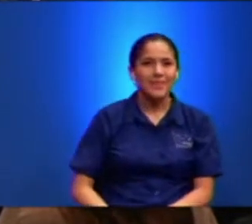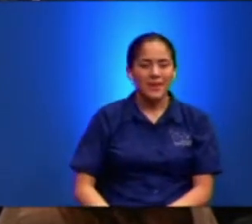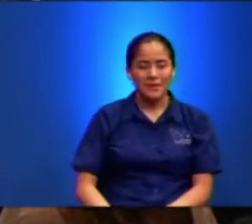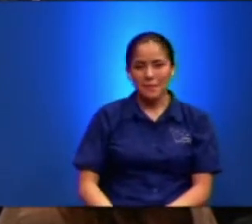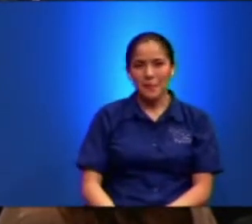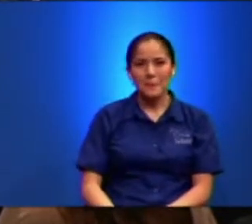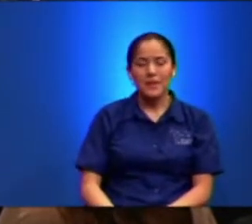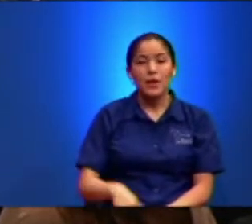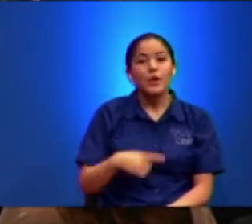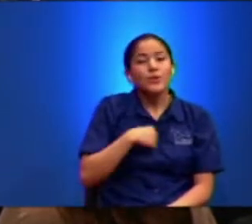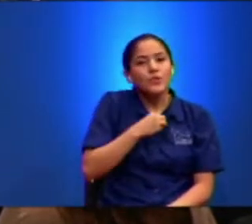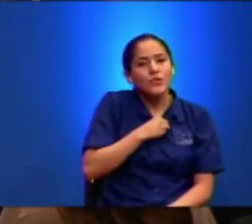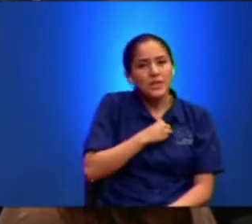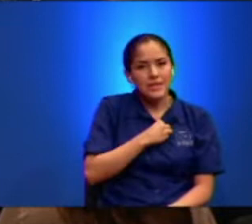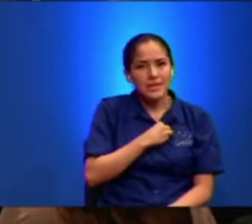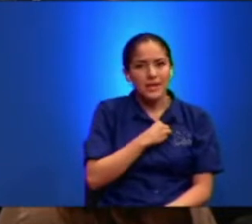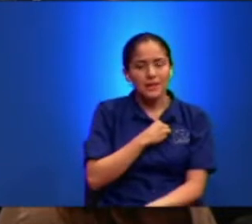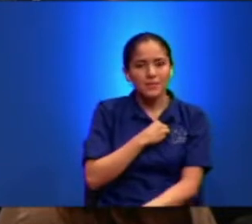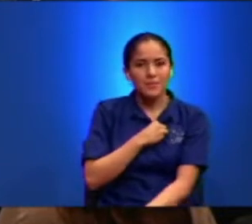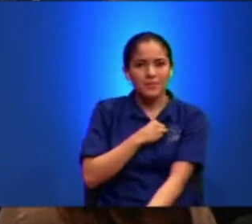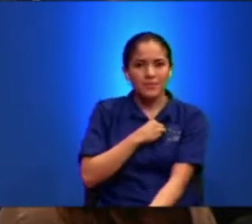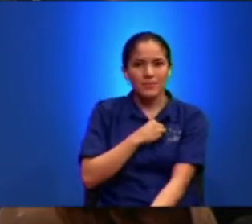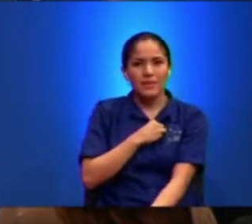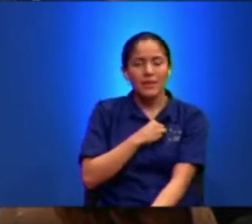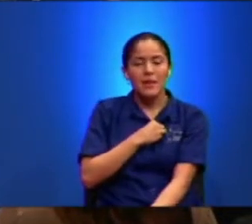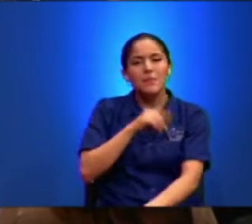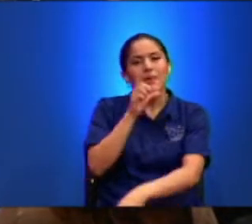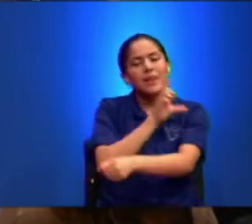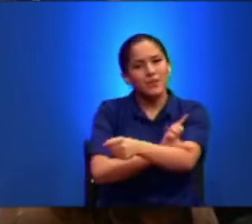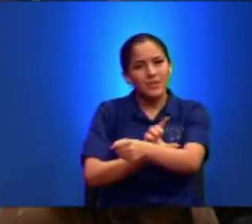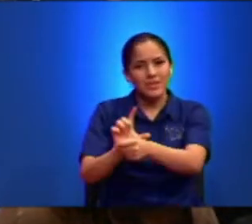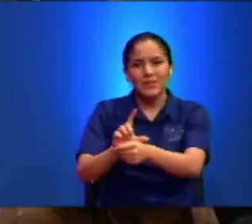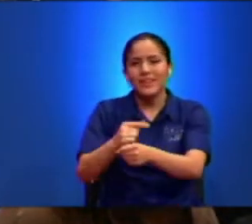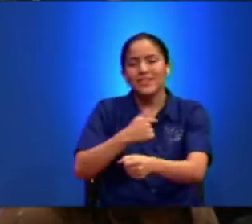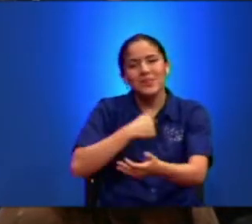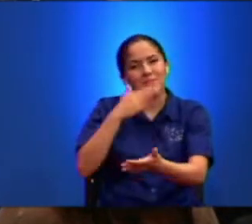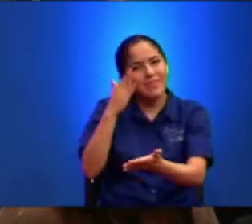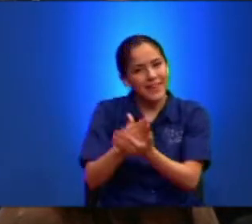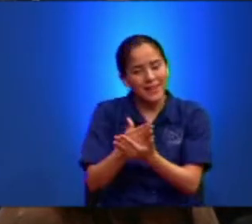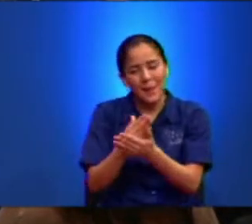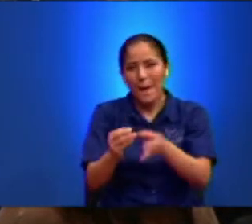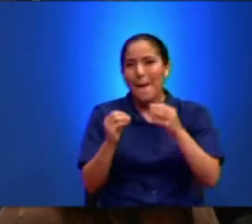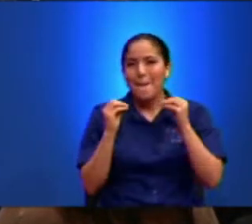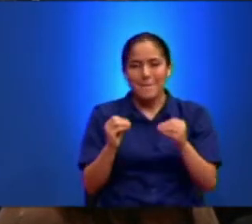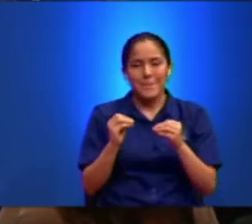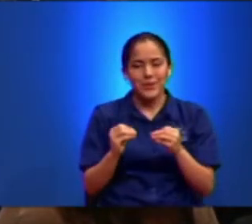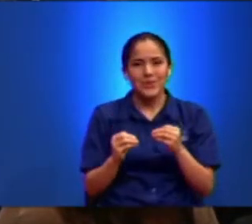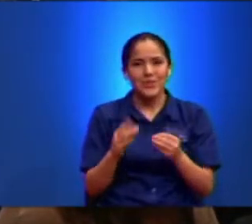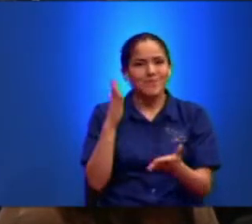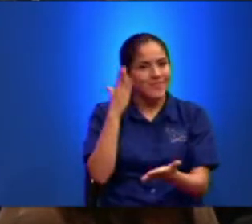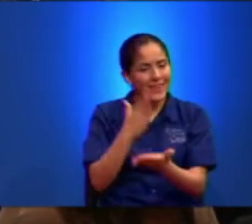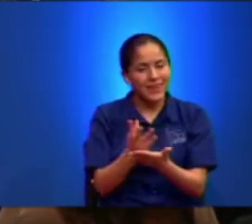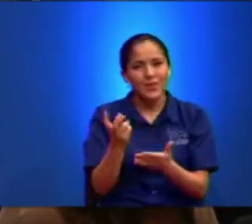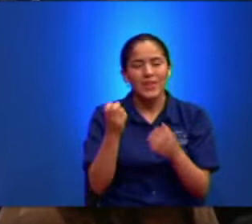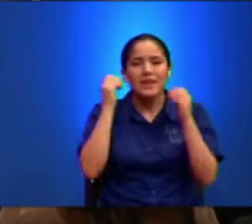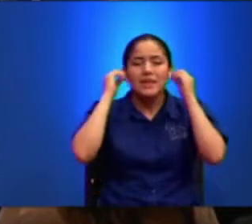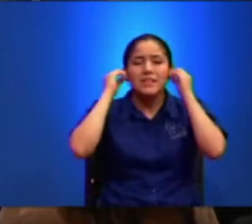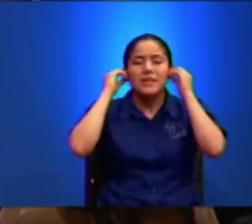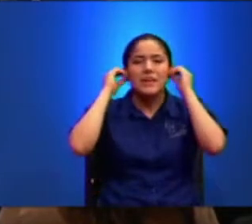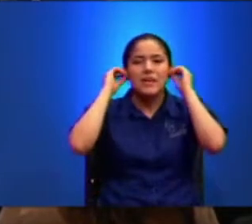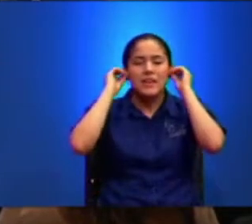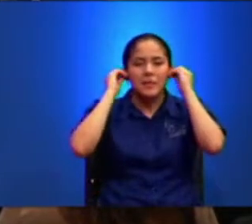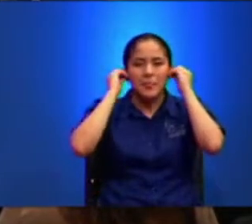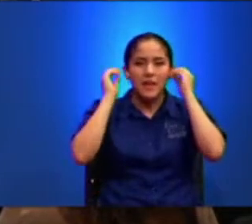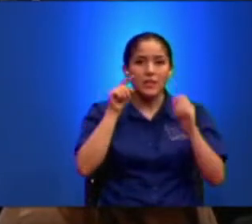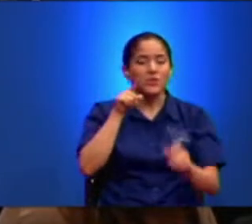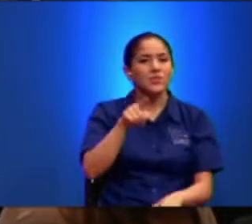Entonces yo quisiera Para ir avanzando Porque me he detenido Mucho Y me estoy deteniendo Otra vez Que me echaran Una manita